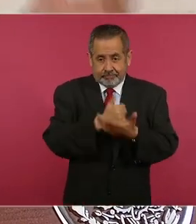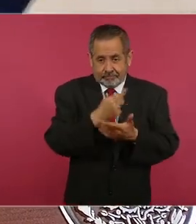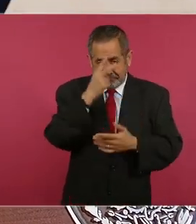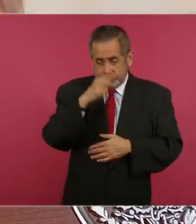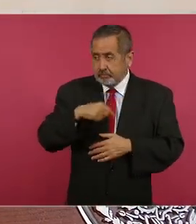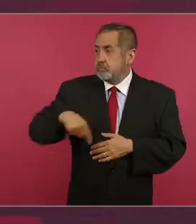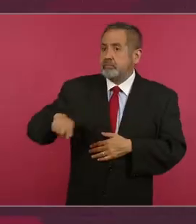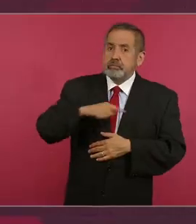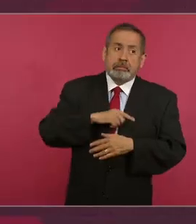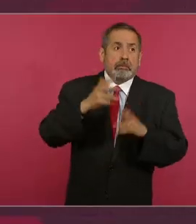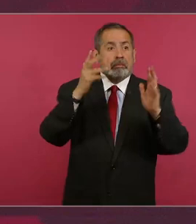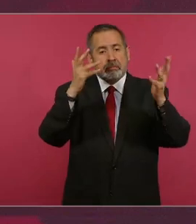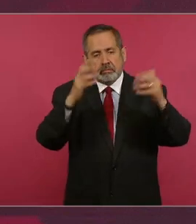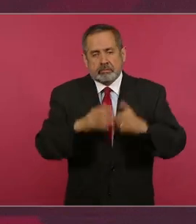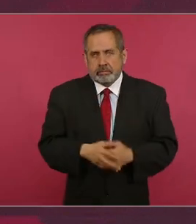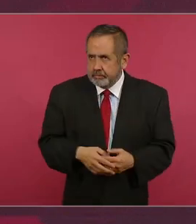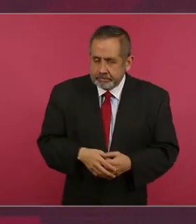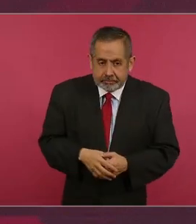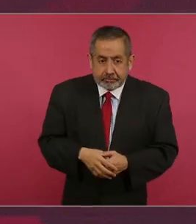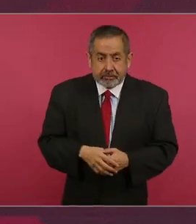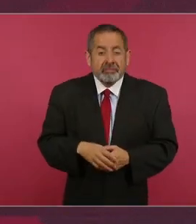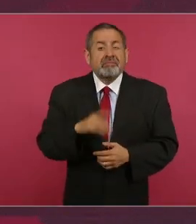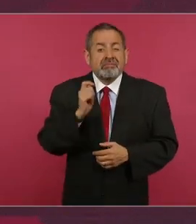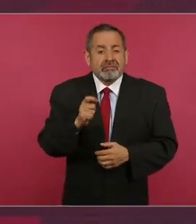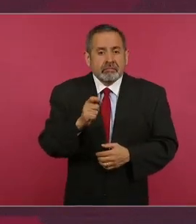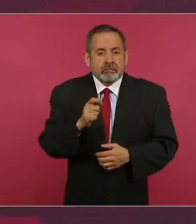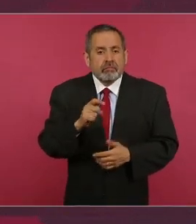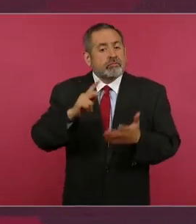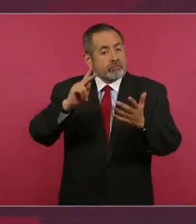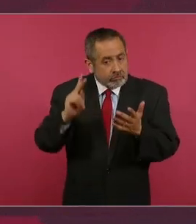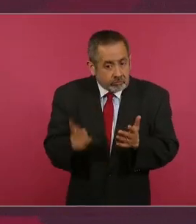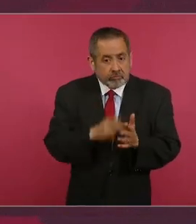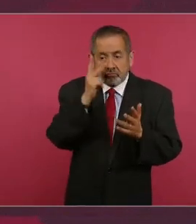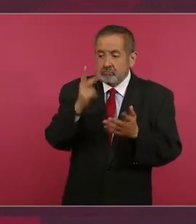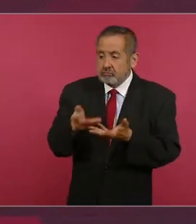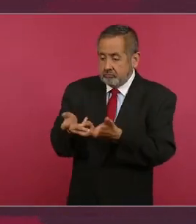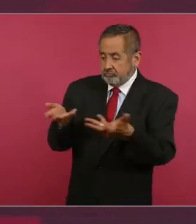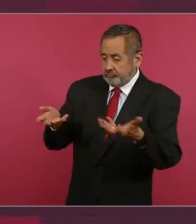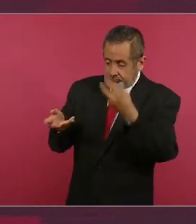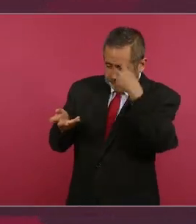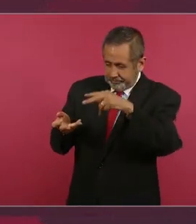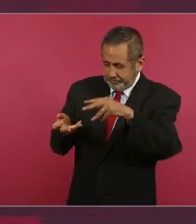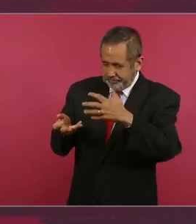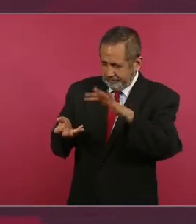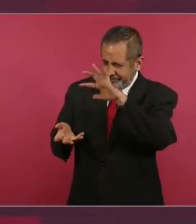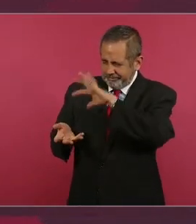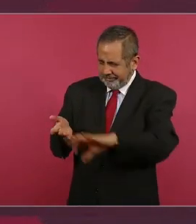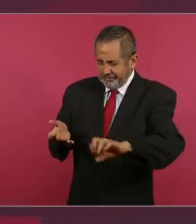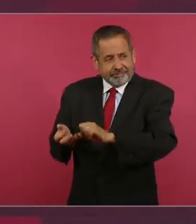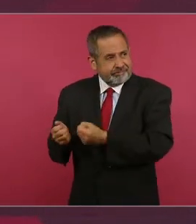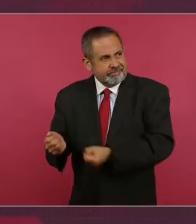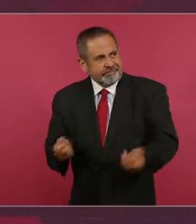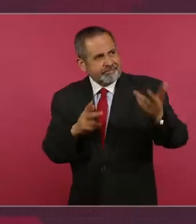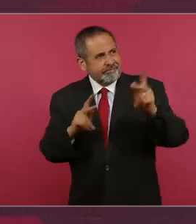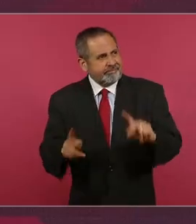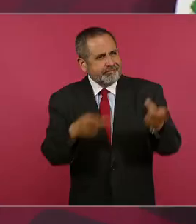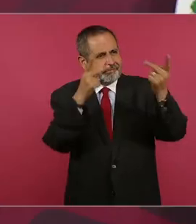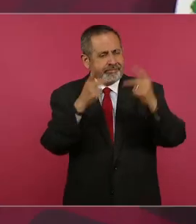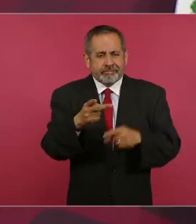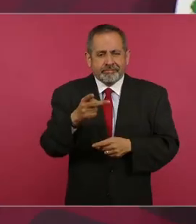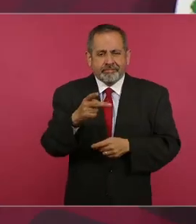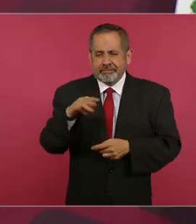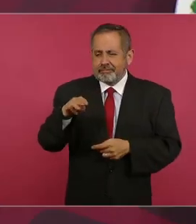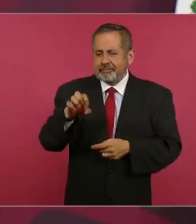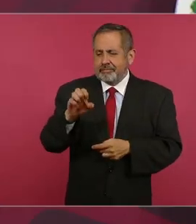todavía vende otro pedazo del territorio nacional, la mesilla, en 10 millones de